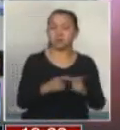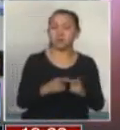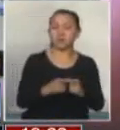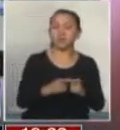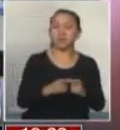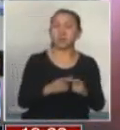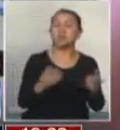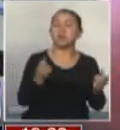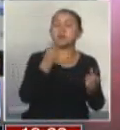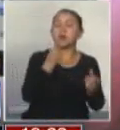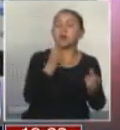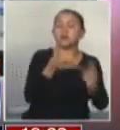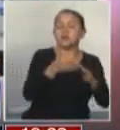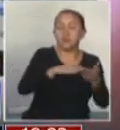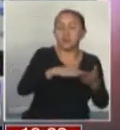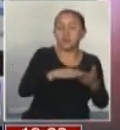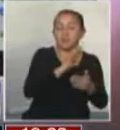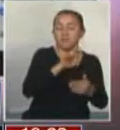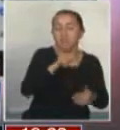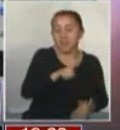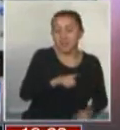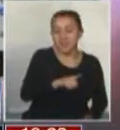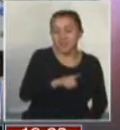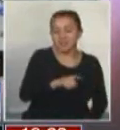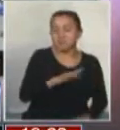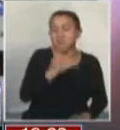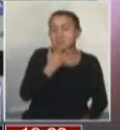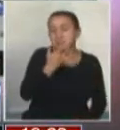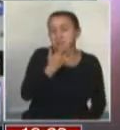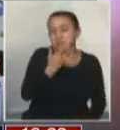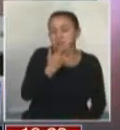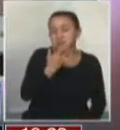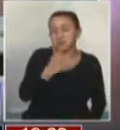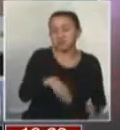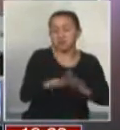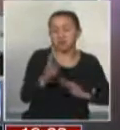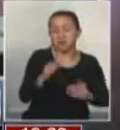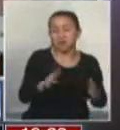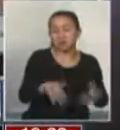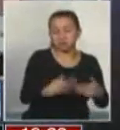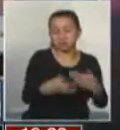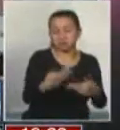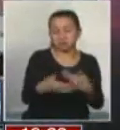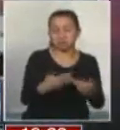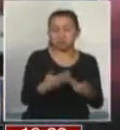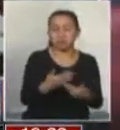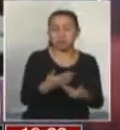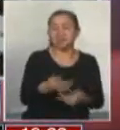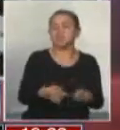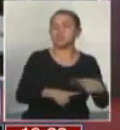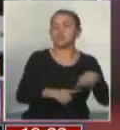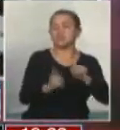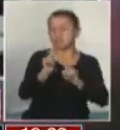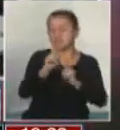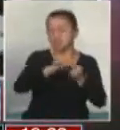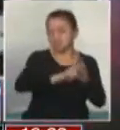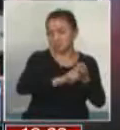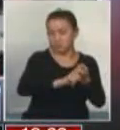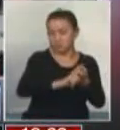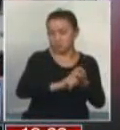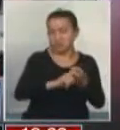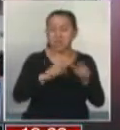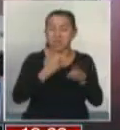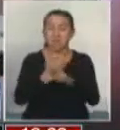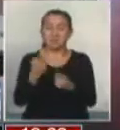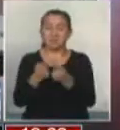forma de comunidad de bienes que, entre paréntesis, es mucho más simple y es mucho más expedita que aquella que se establece para el matrimonio. También hay